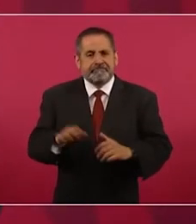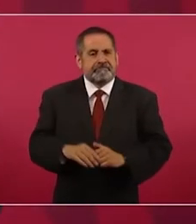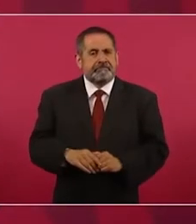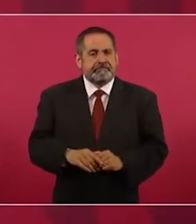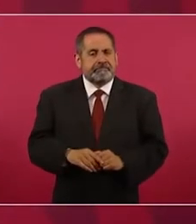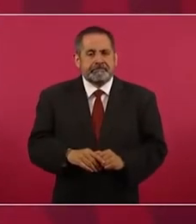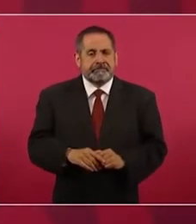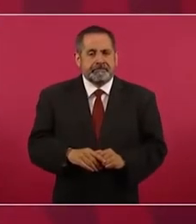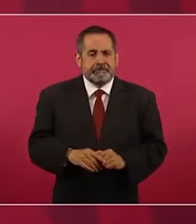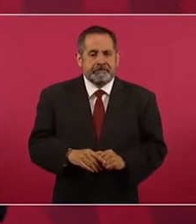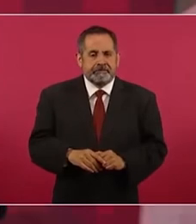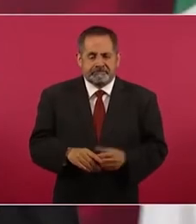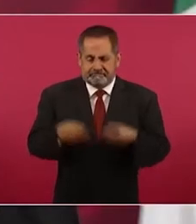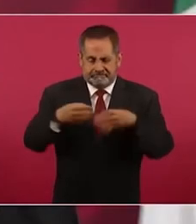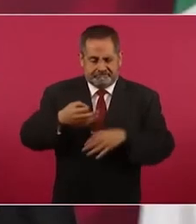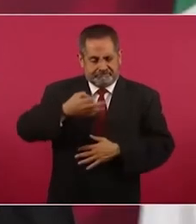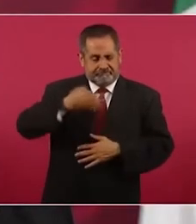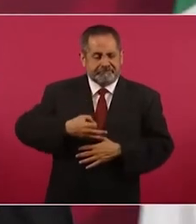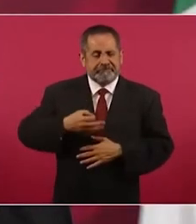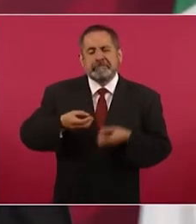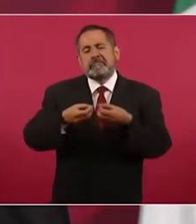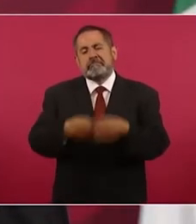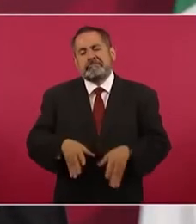se pierde autenticidad